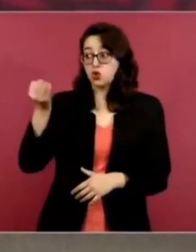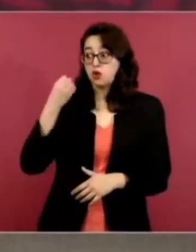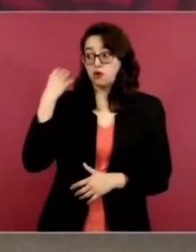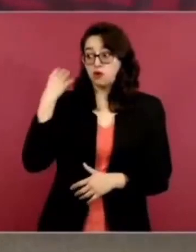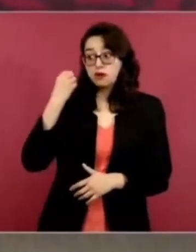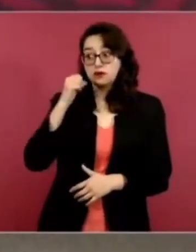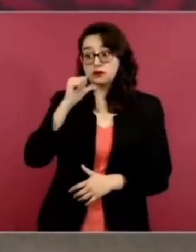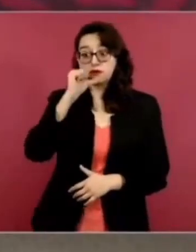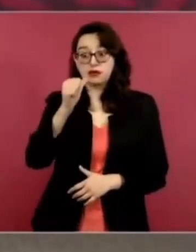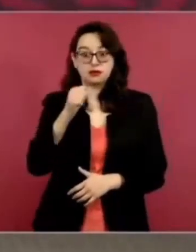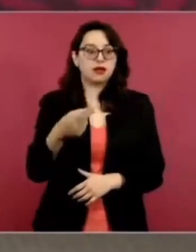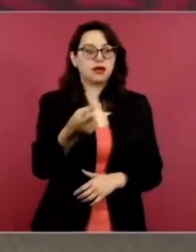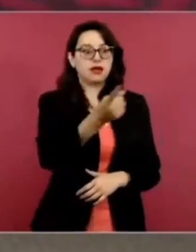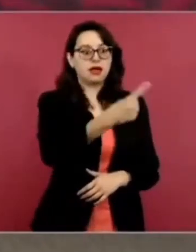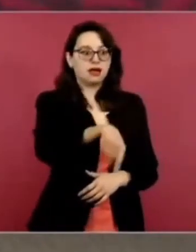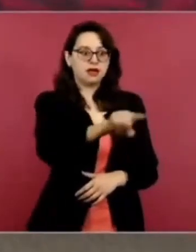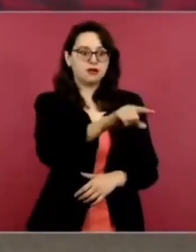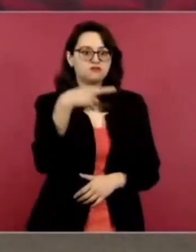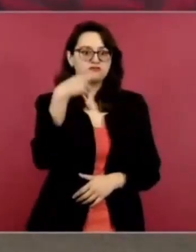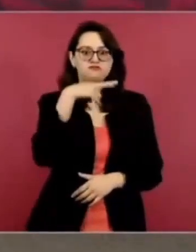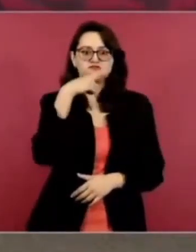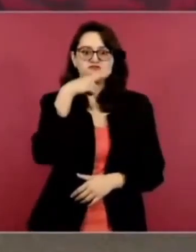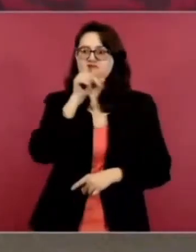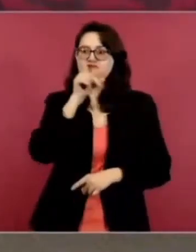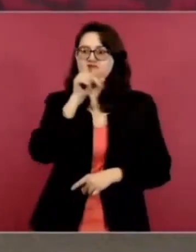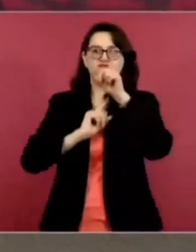argumentar como era antes.